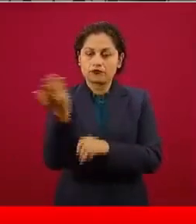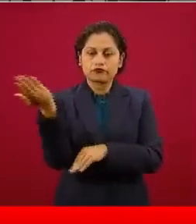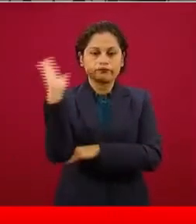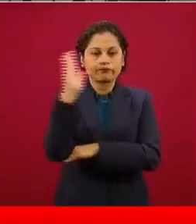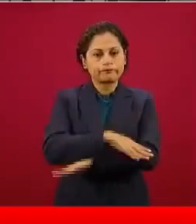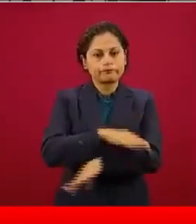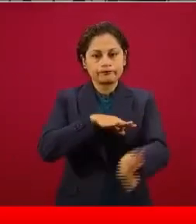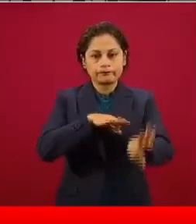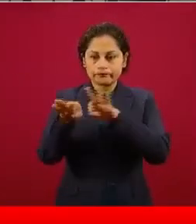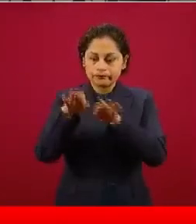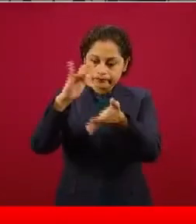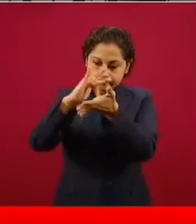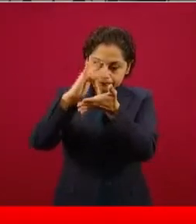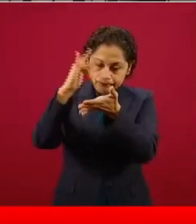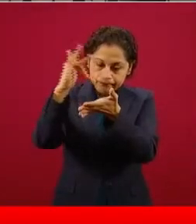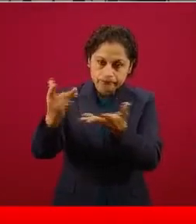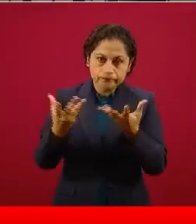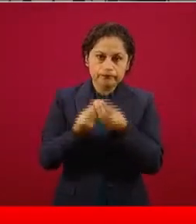estas tareas.